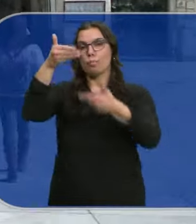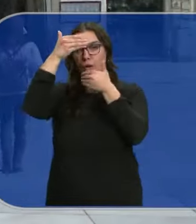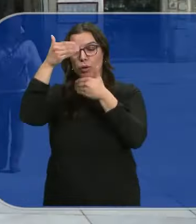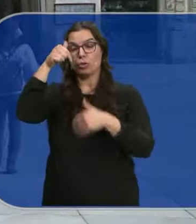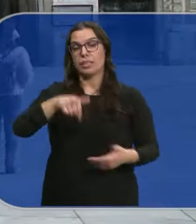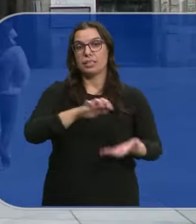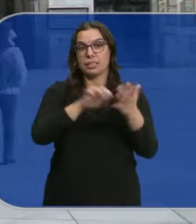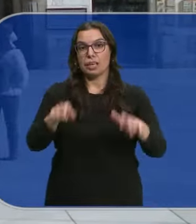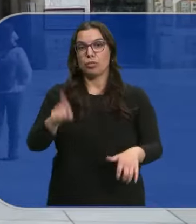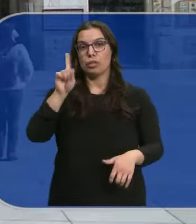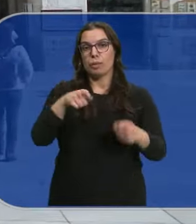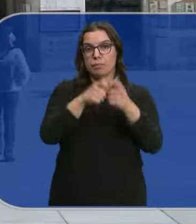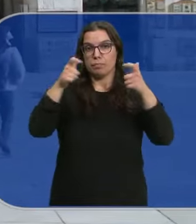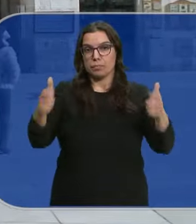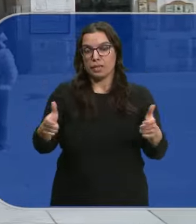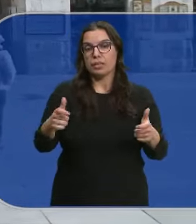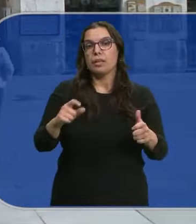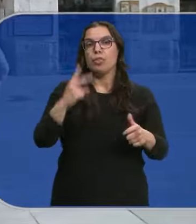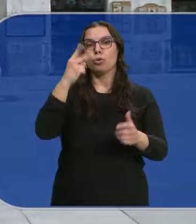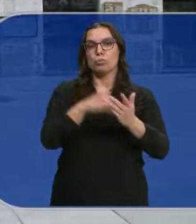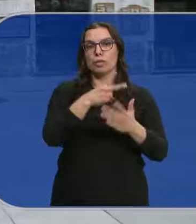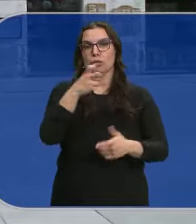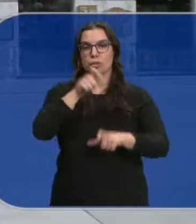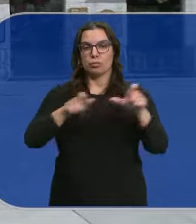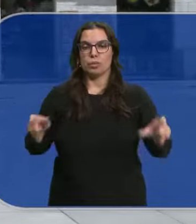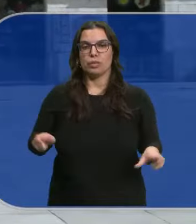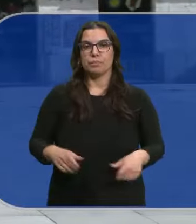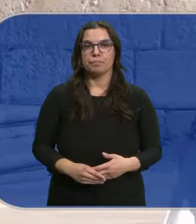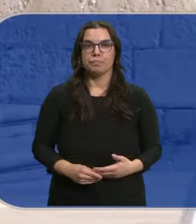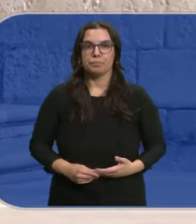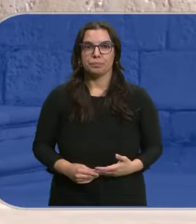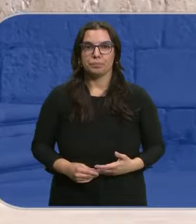Castilla y León La población También ha aumentado Con 2.200 ciudadanos más